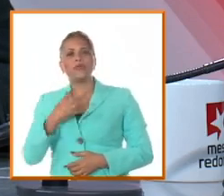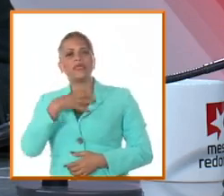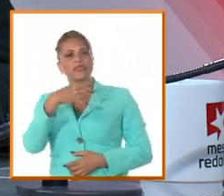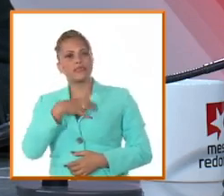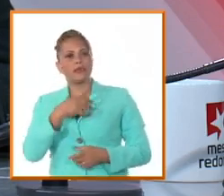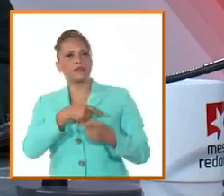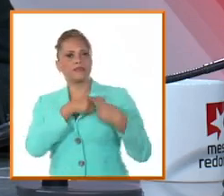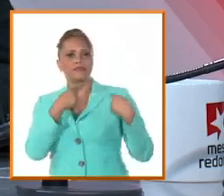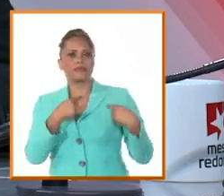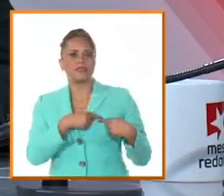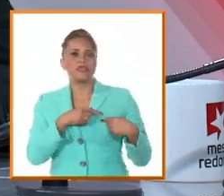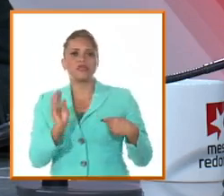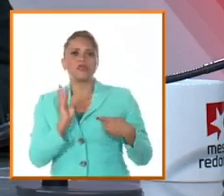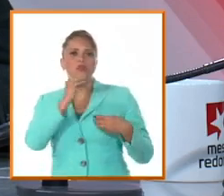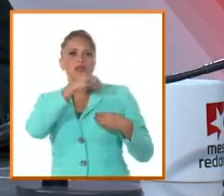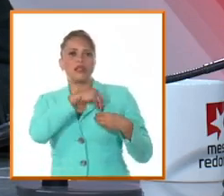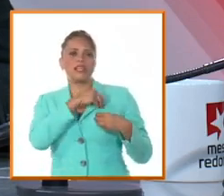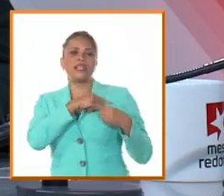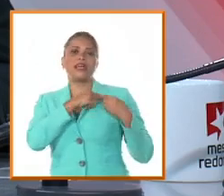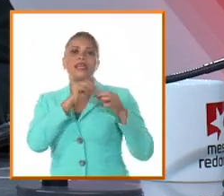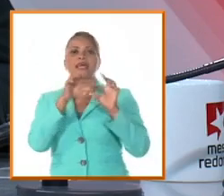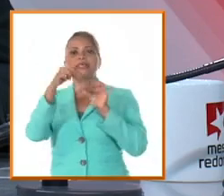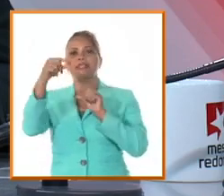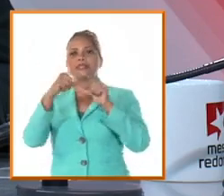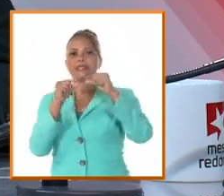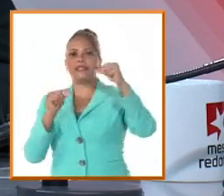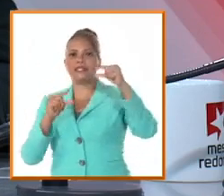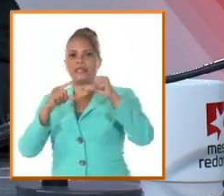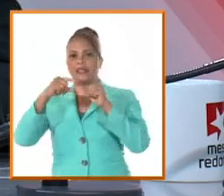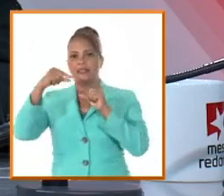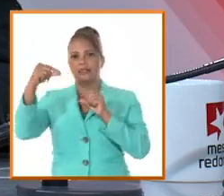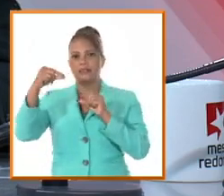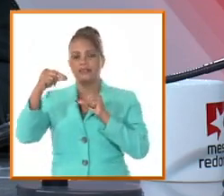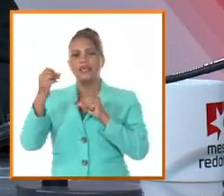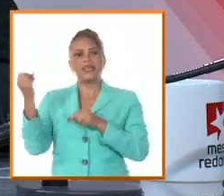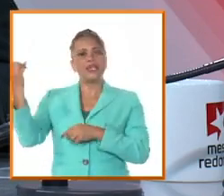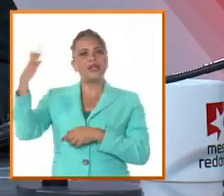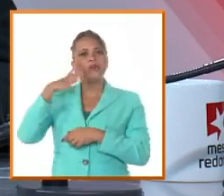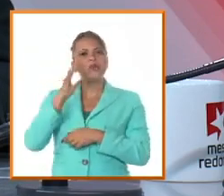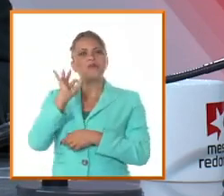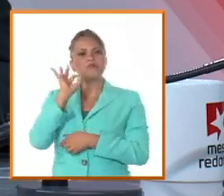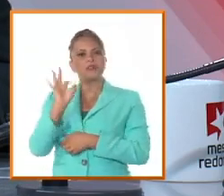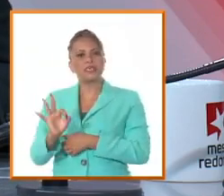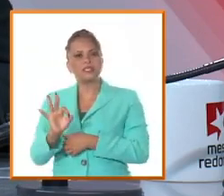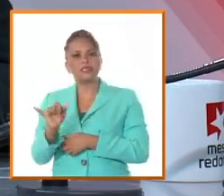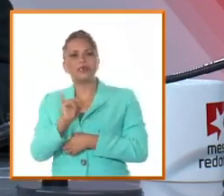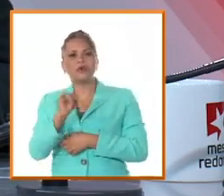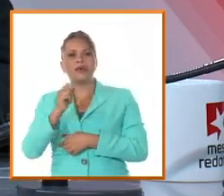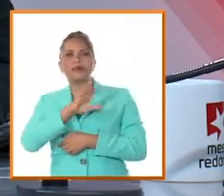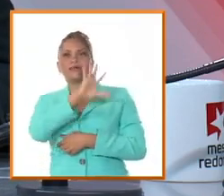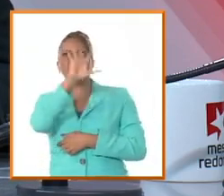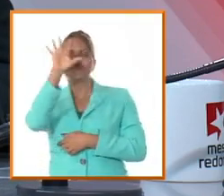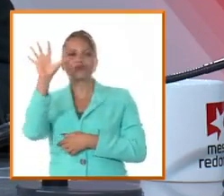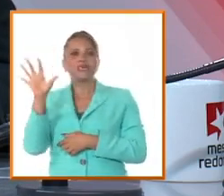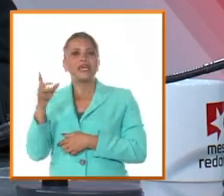corazón tuviera él estrella su luz era así como la que dan los astros y al recordarlo suelen sus